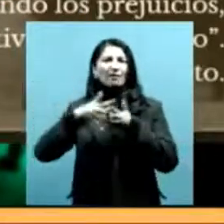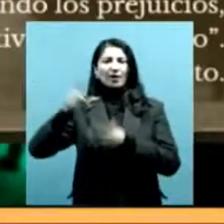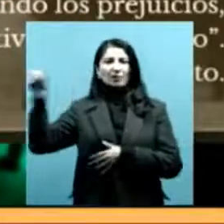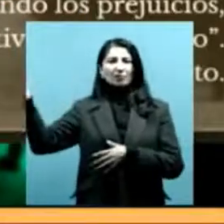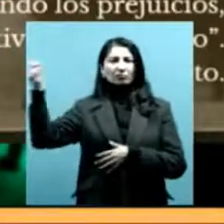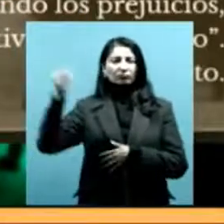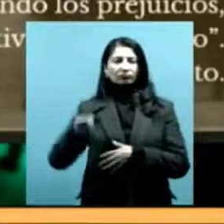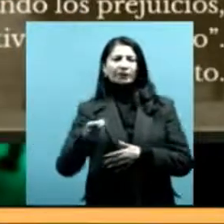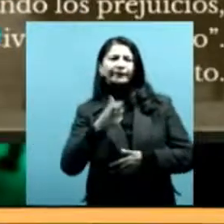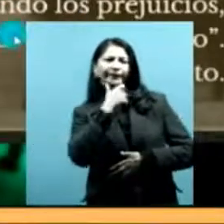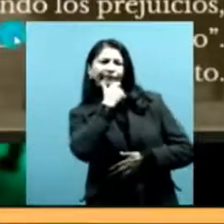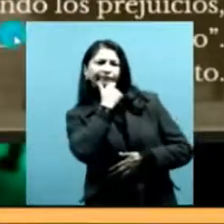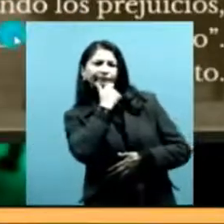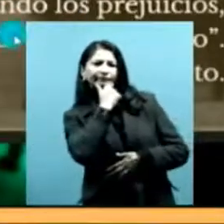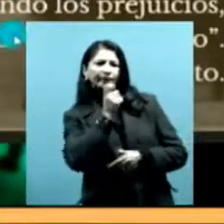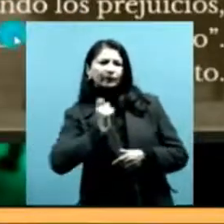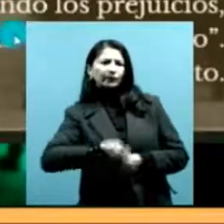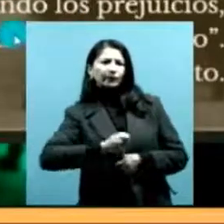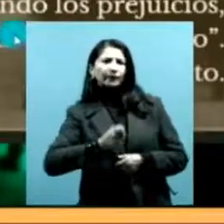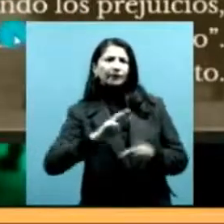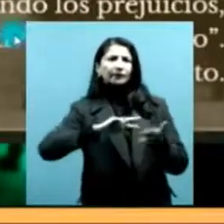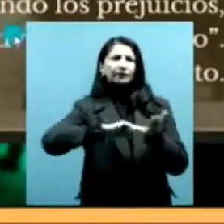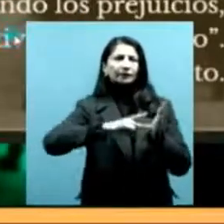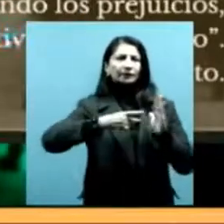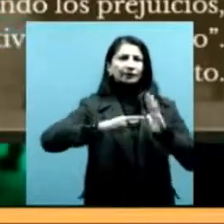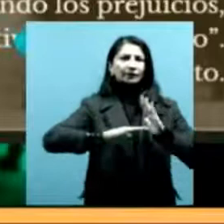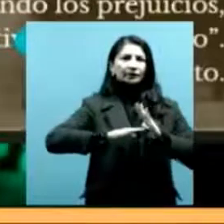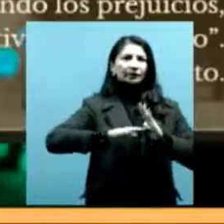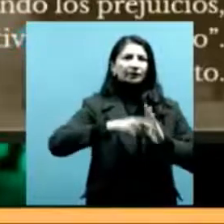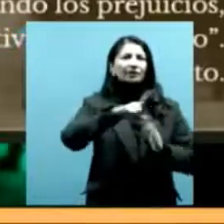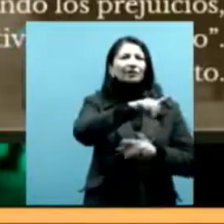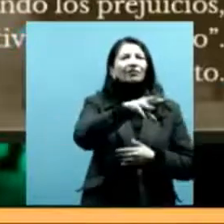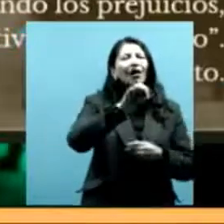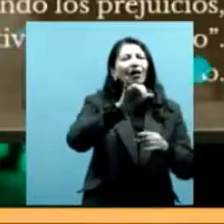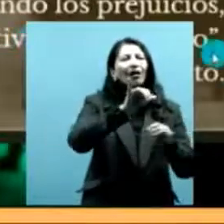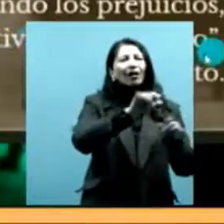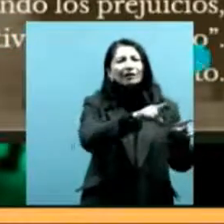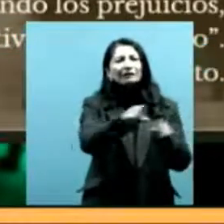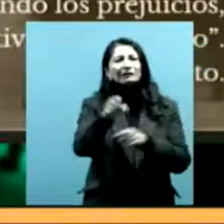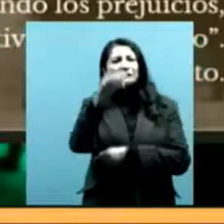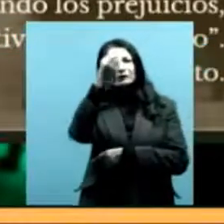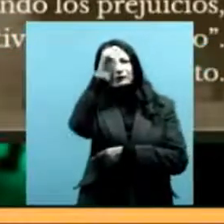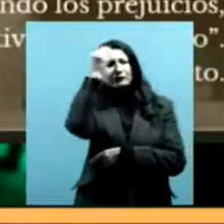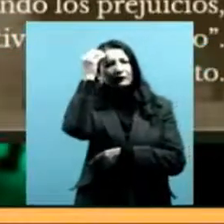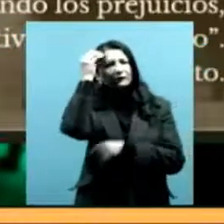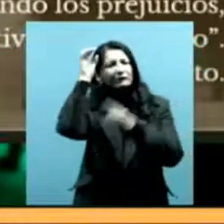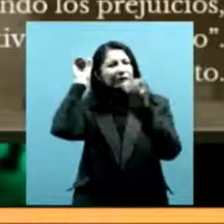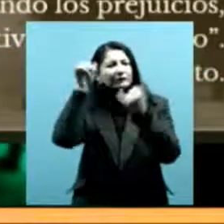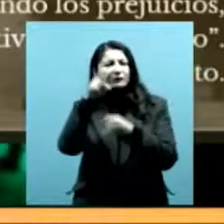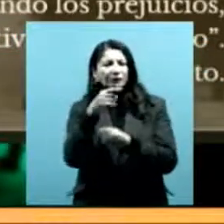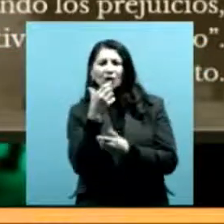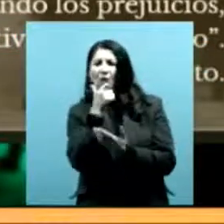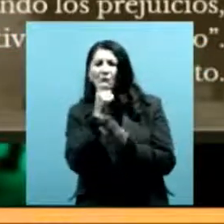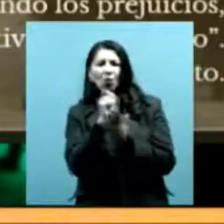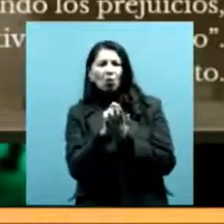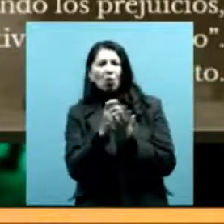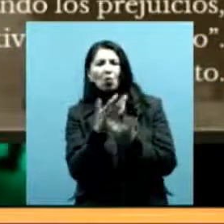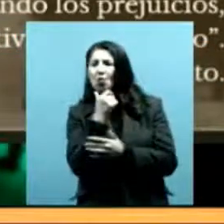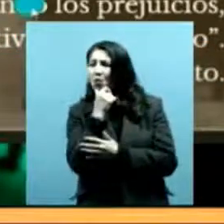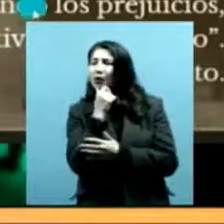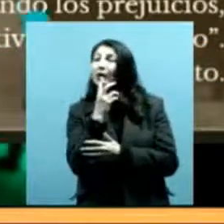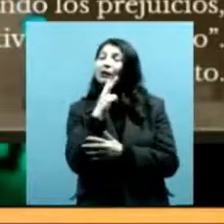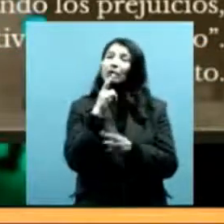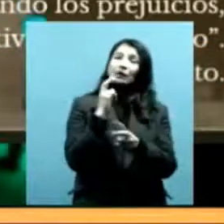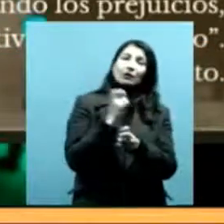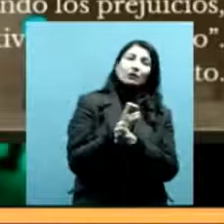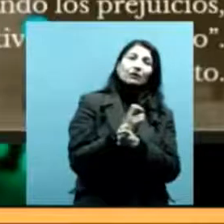juez hay que actuar aventando los prejuicios para observar objetivamente el caso a sí voto. Todo esto